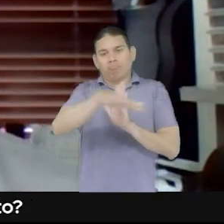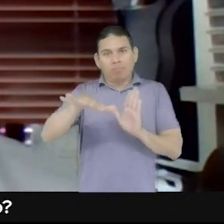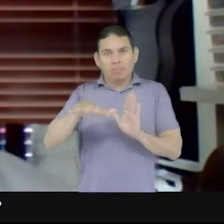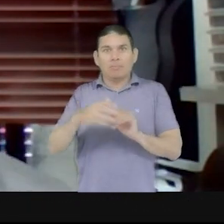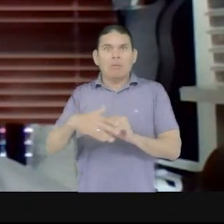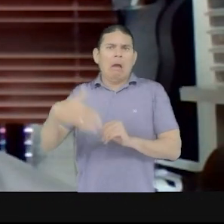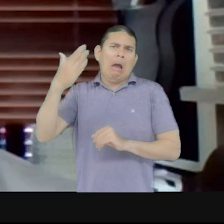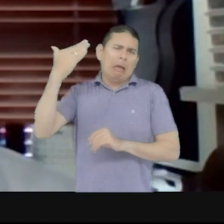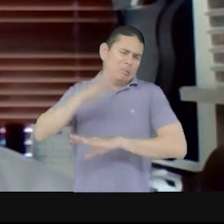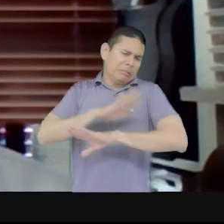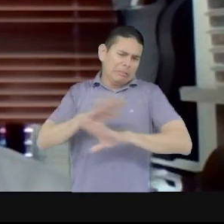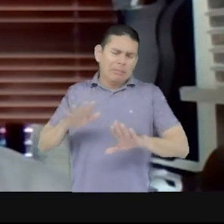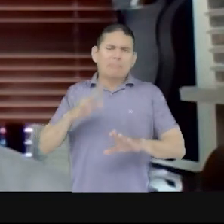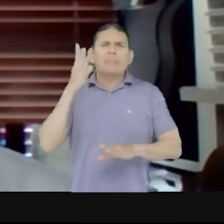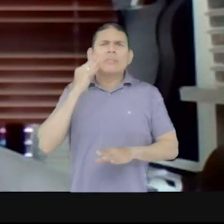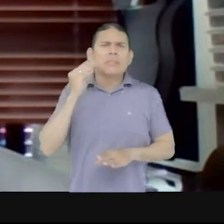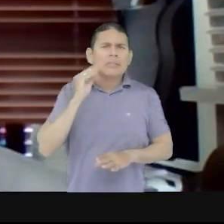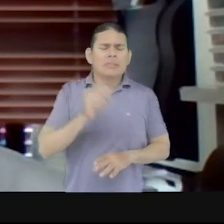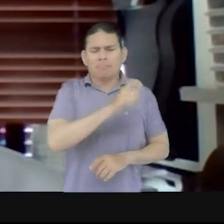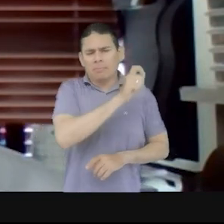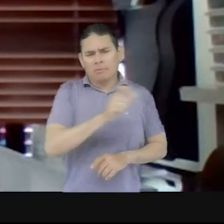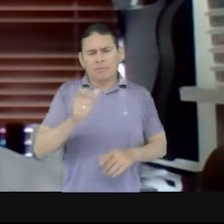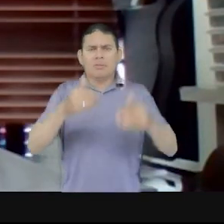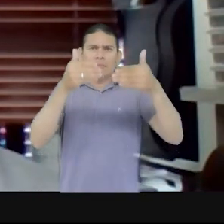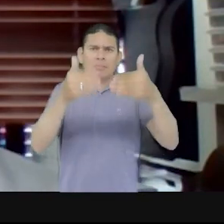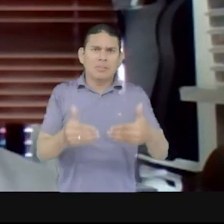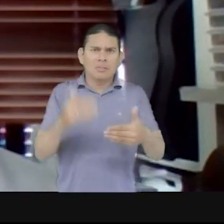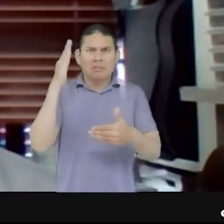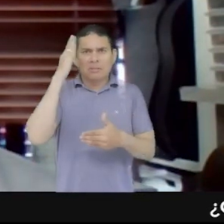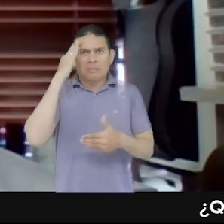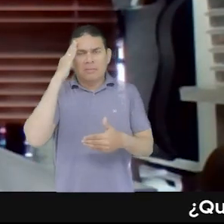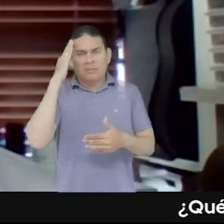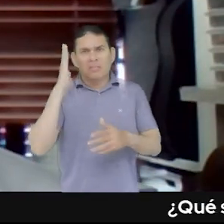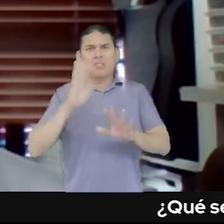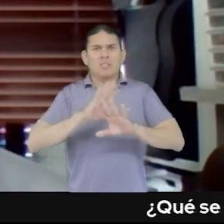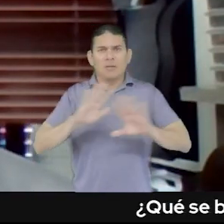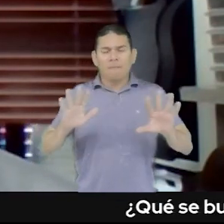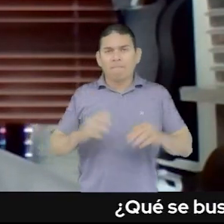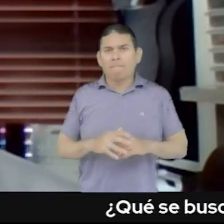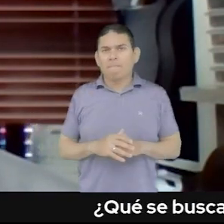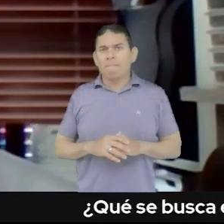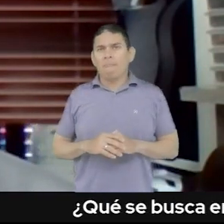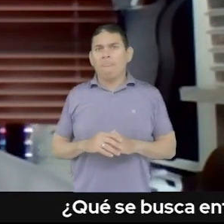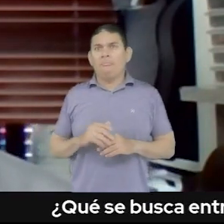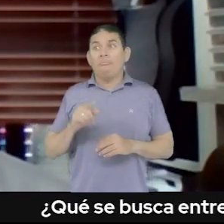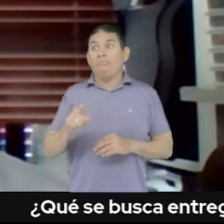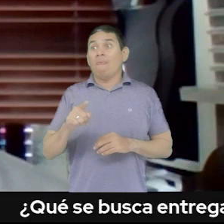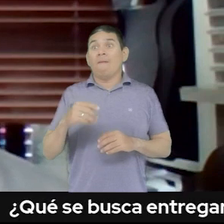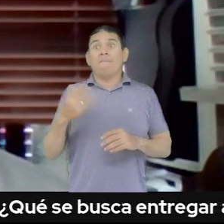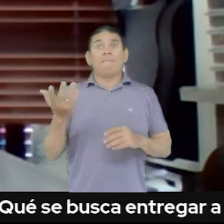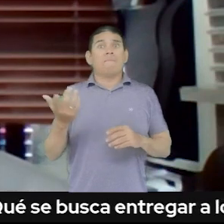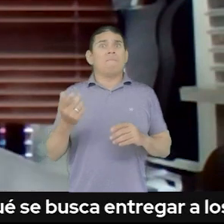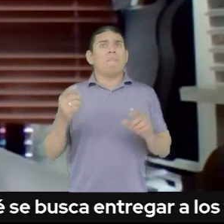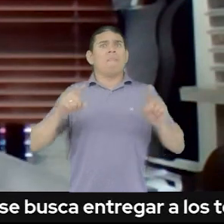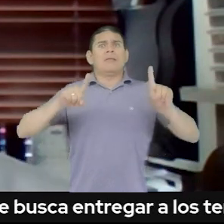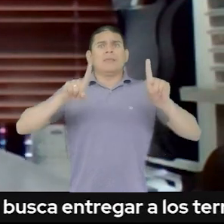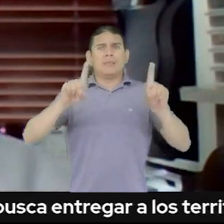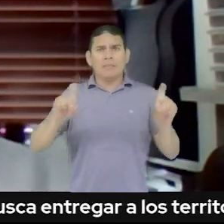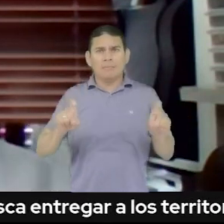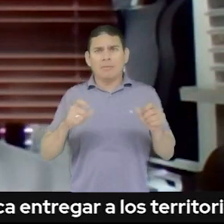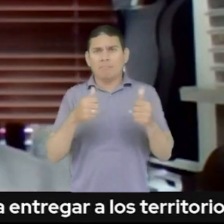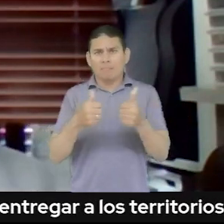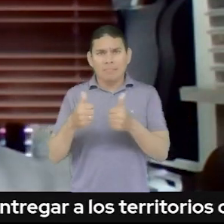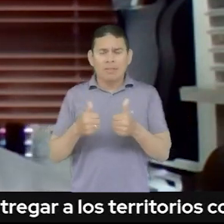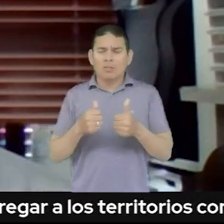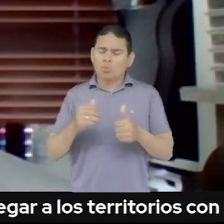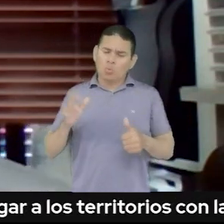va a trabajar en el tema de discapacidad o va ser líder en el tema de discapacidad hay tres cosas que tiene que tener en cuenta. En este tema